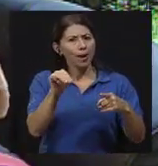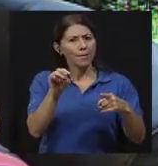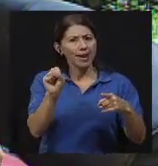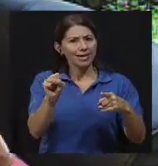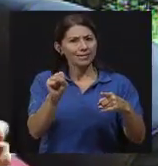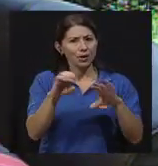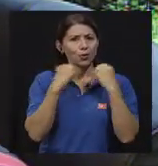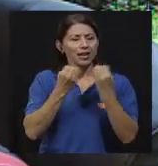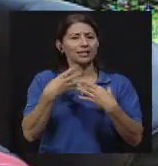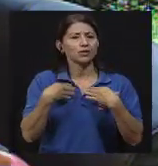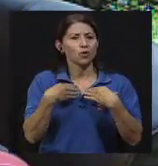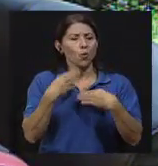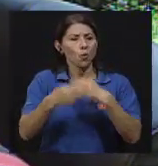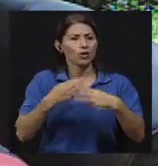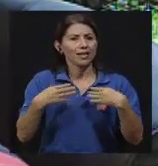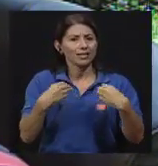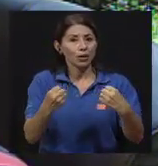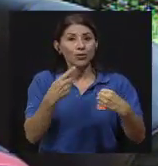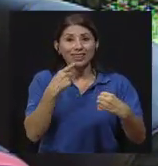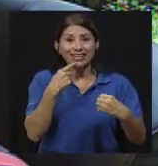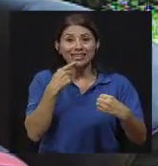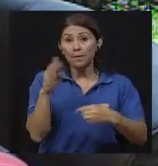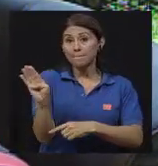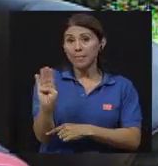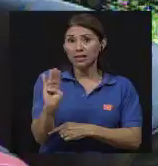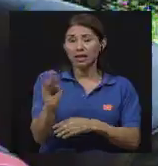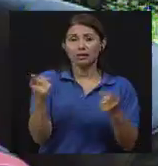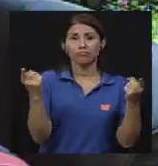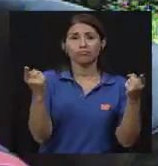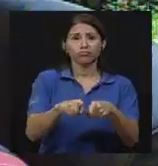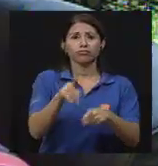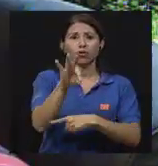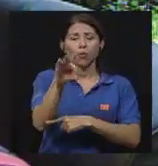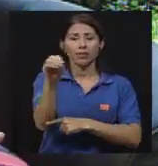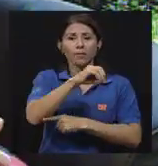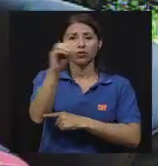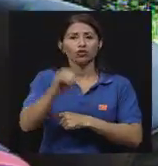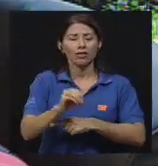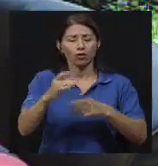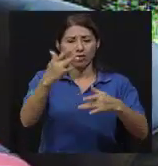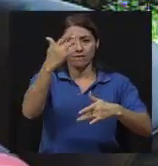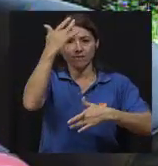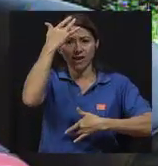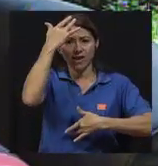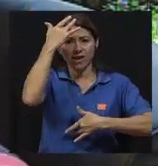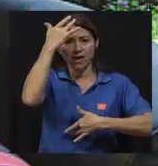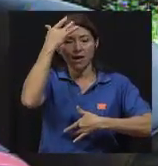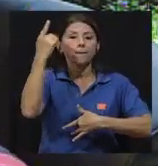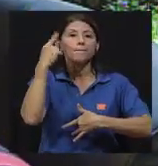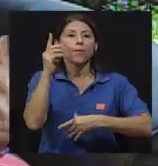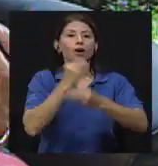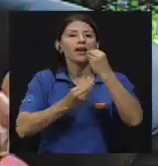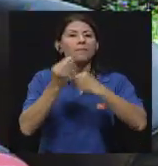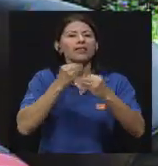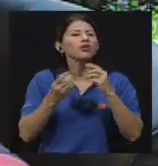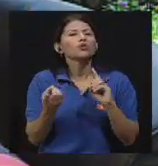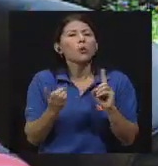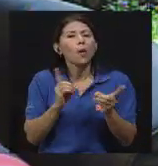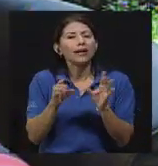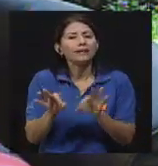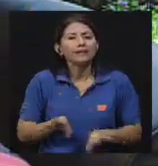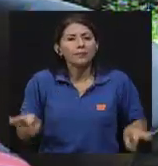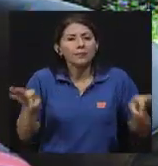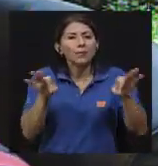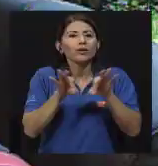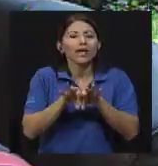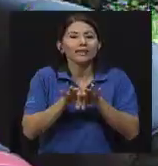90% de las enfermedades que se producen a partir de alimentos. ¿Cuáles son importantísimas? Las que se transmiten